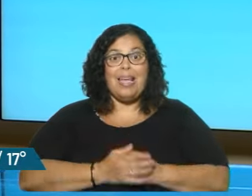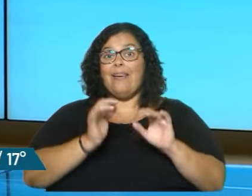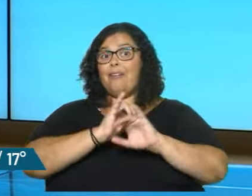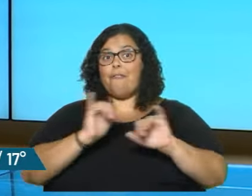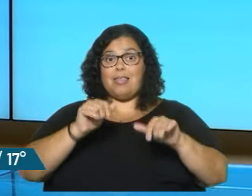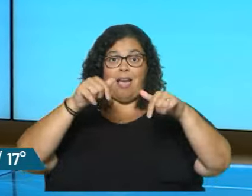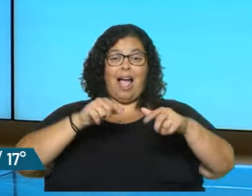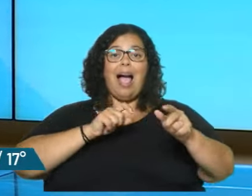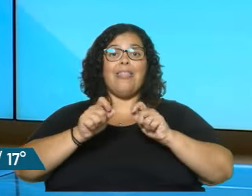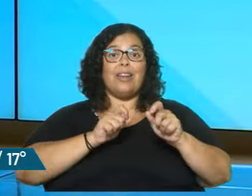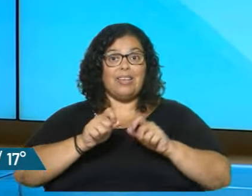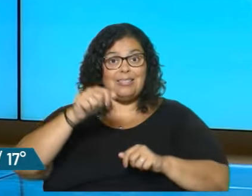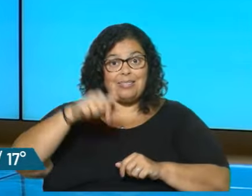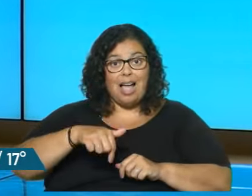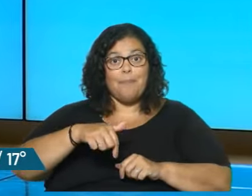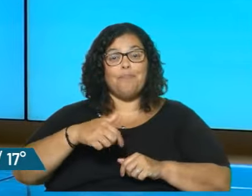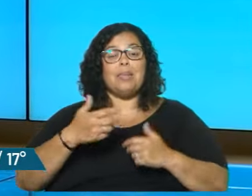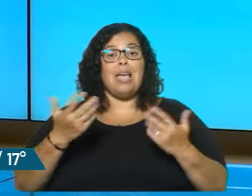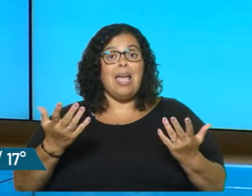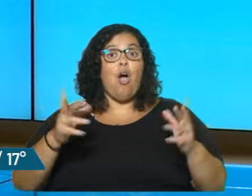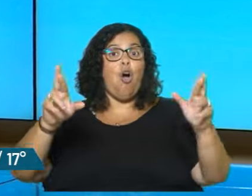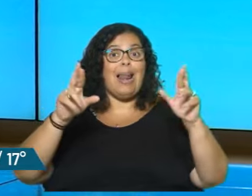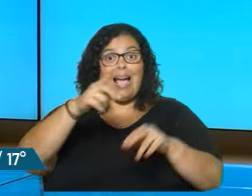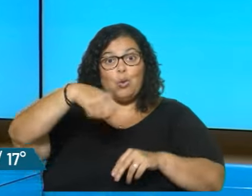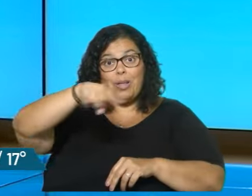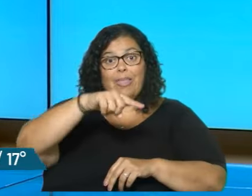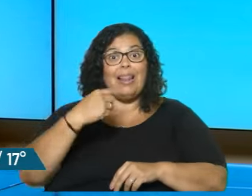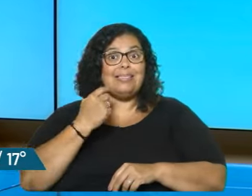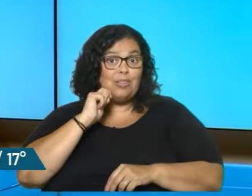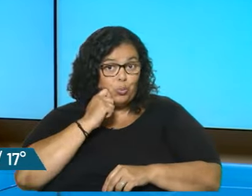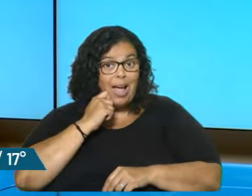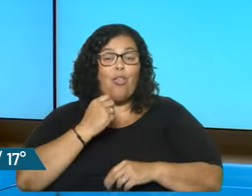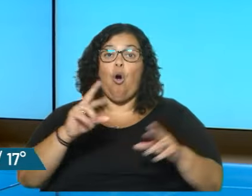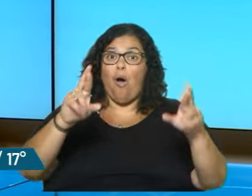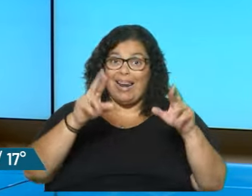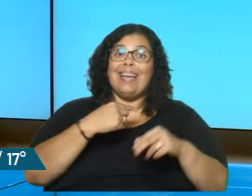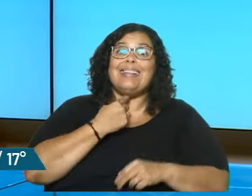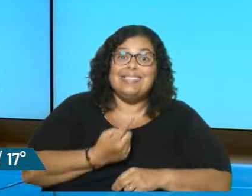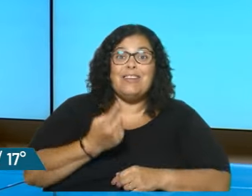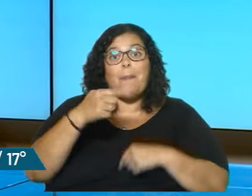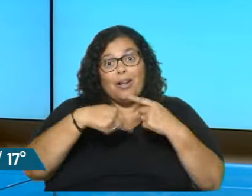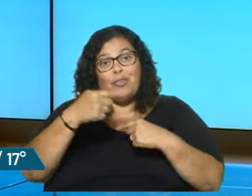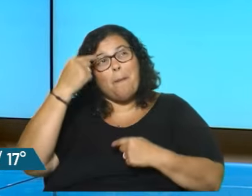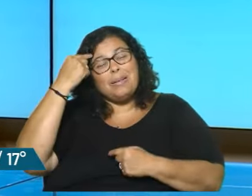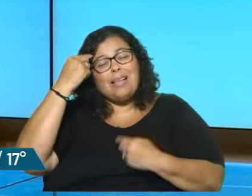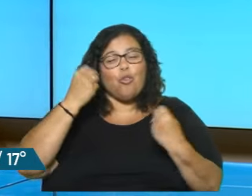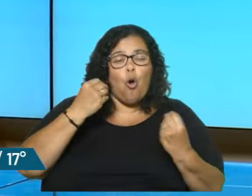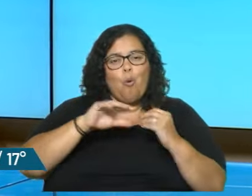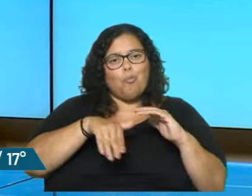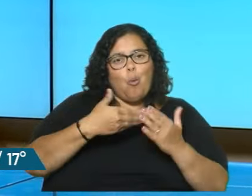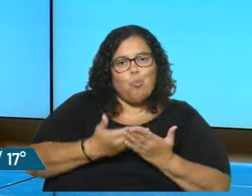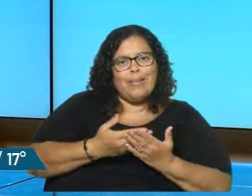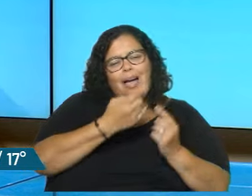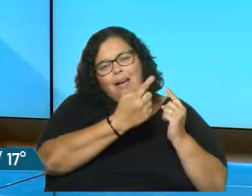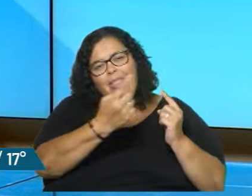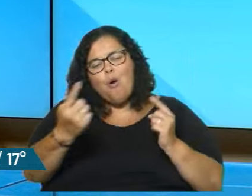la entrevista de hoy. Ojalá que les haya gustado, ojalá que les sirva siempre para pensar. Son las propuestas que tienen nuestros